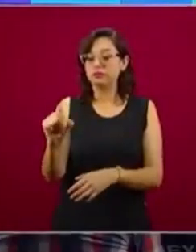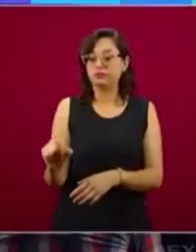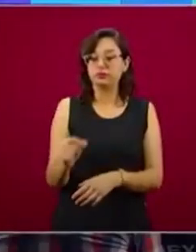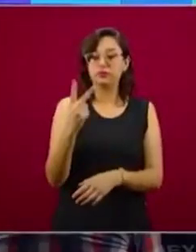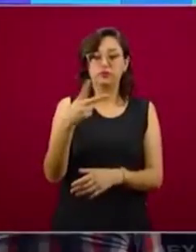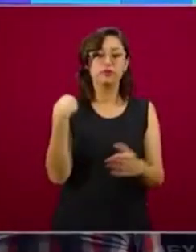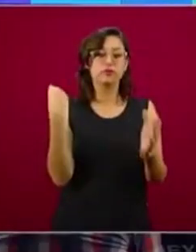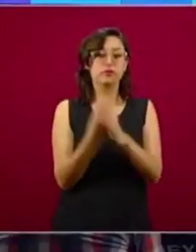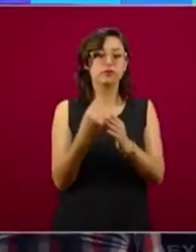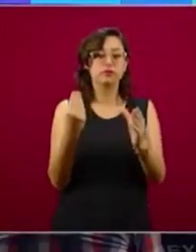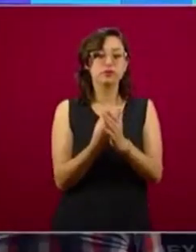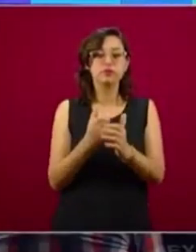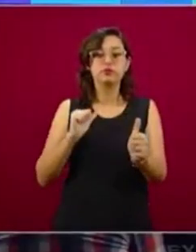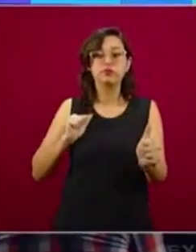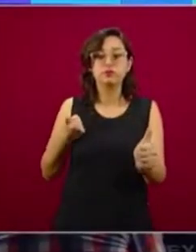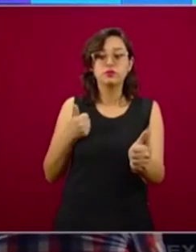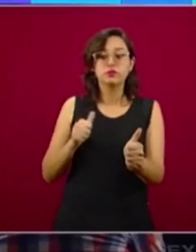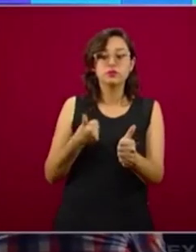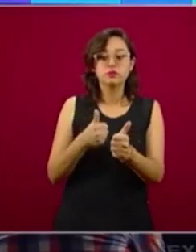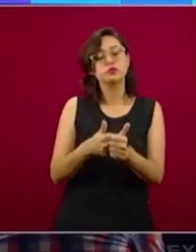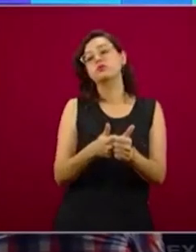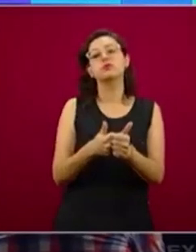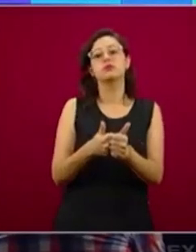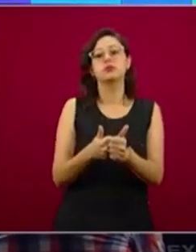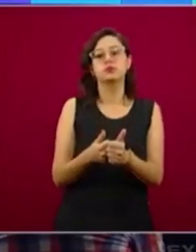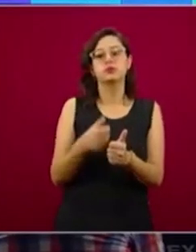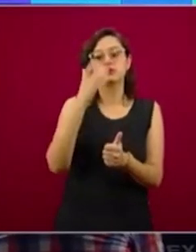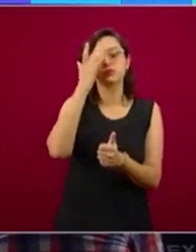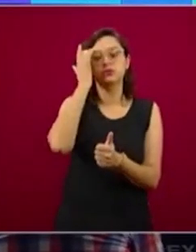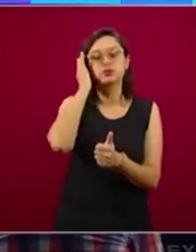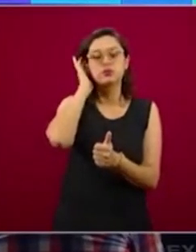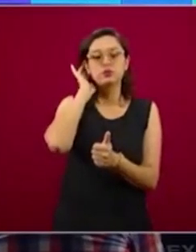de todos aquellos estudiantes